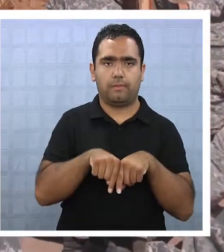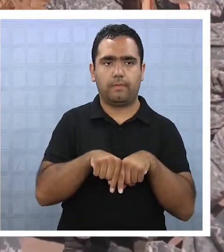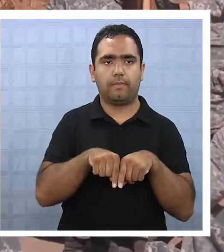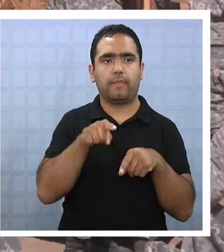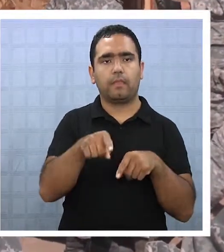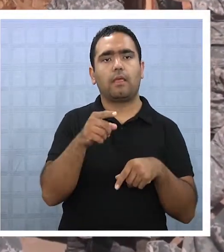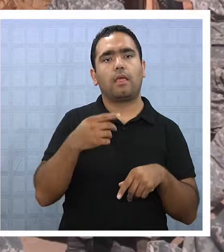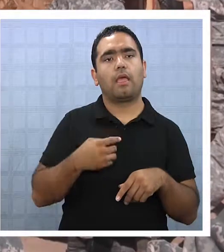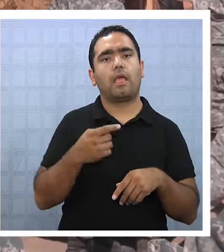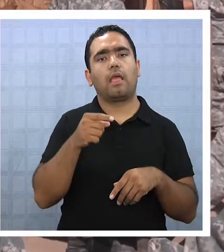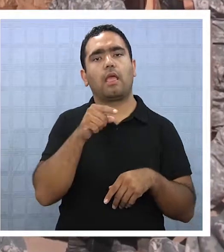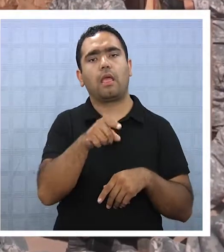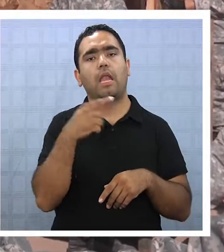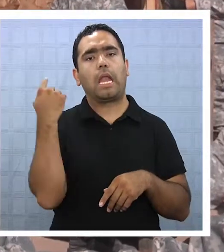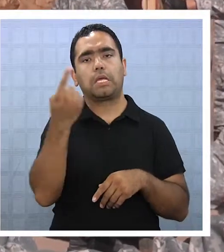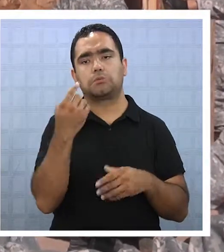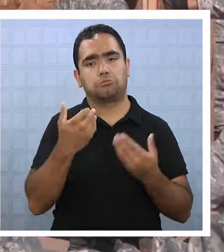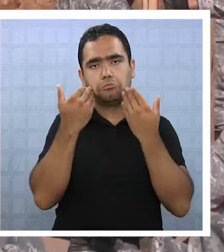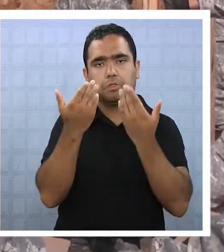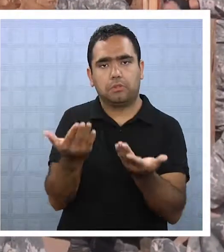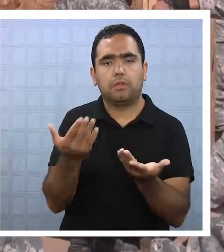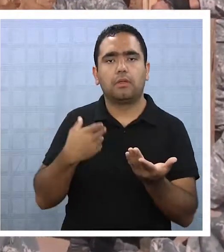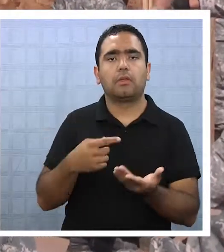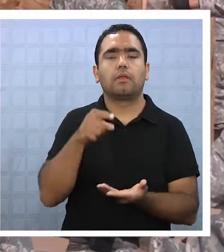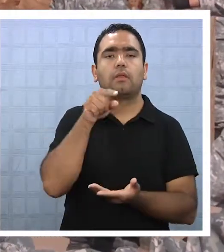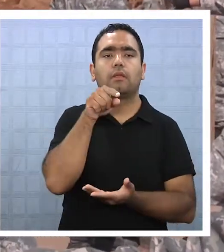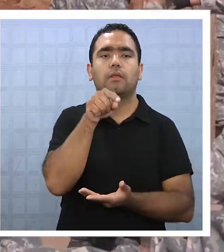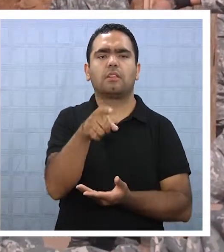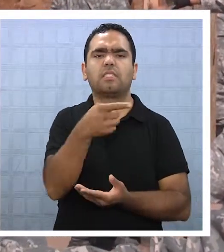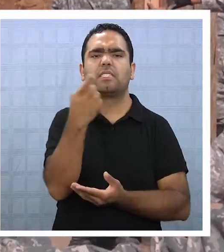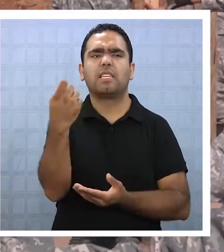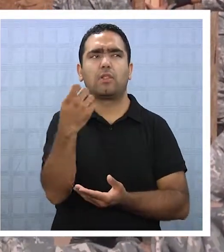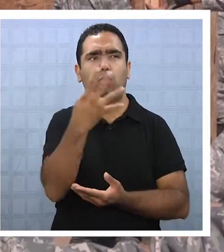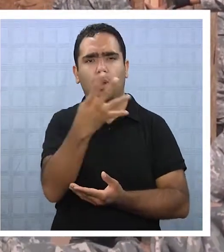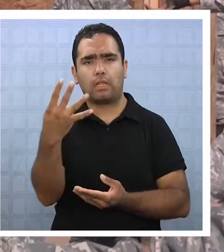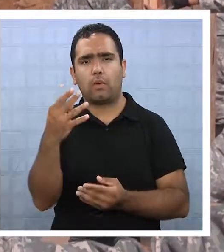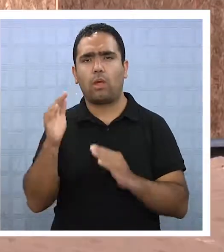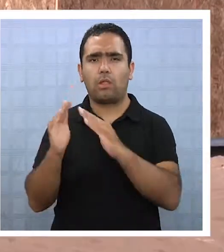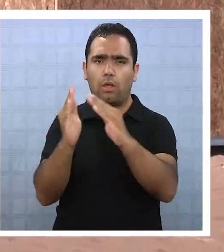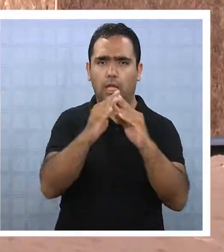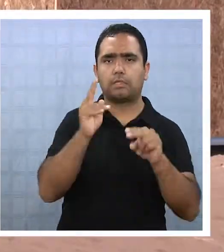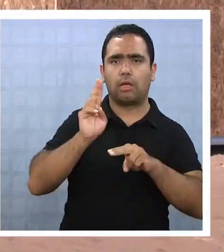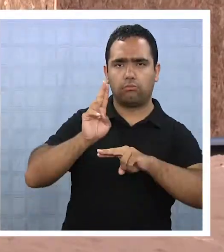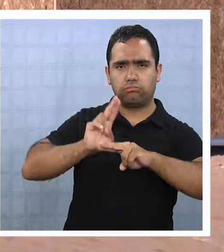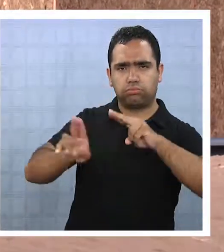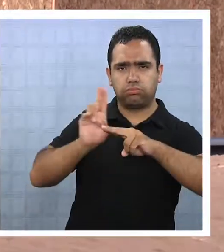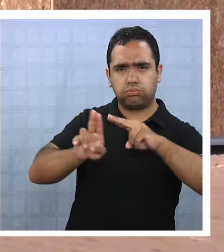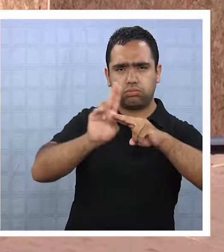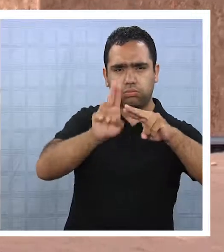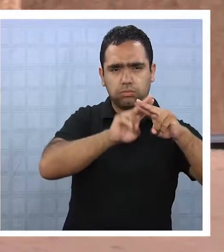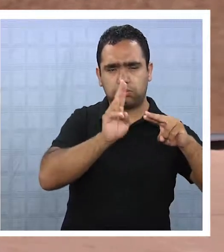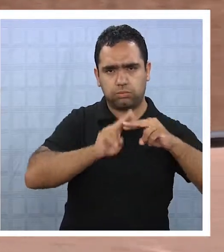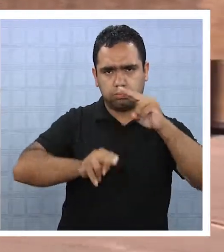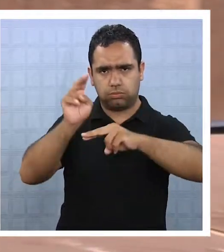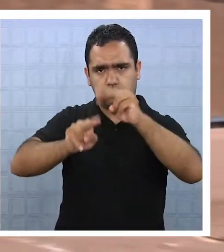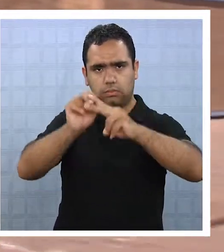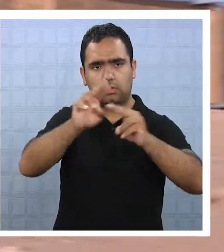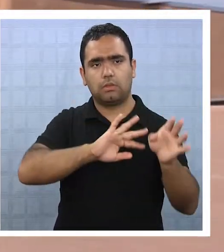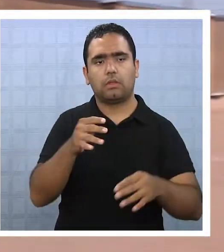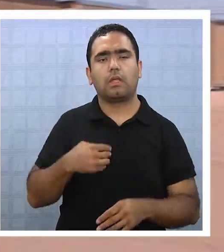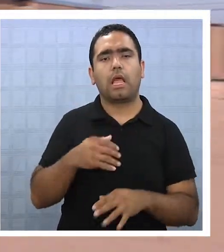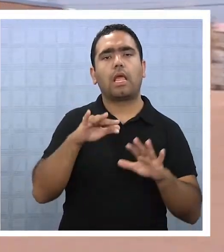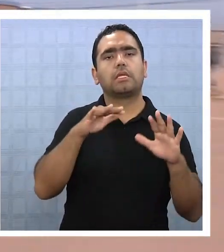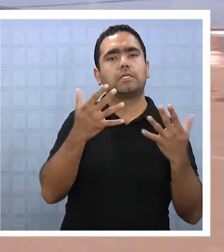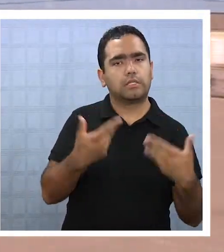entregado por Bienes Nacionales, en donde están construyendo 144 casas, de las cuales se llevan